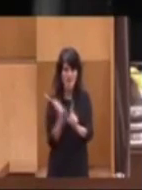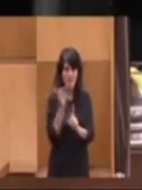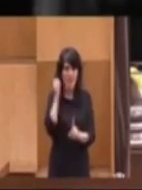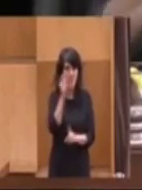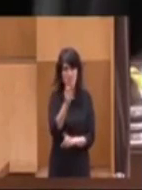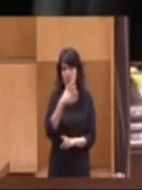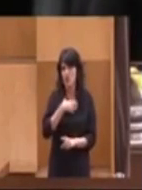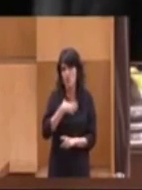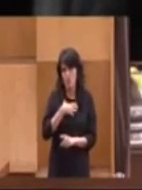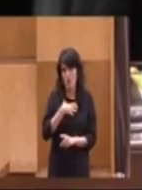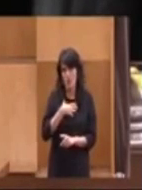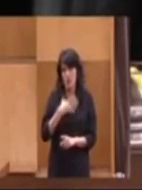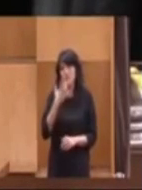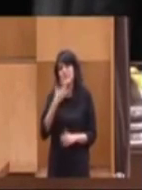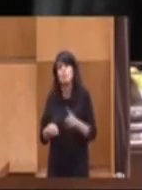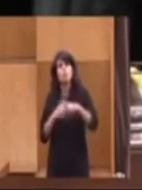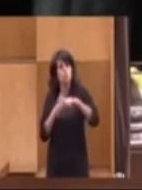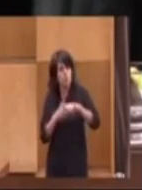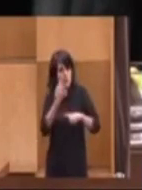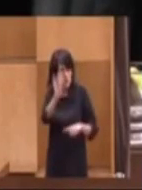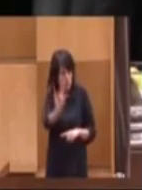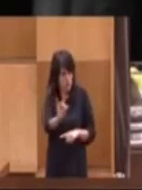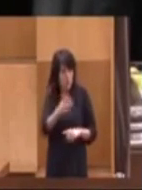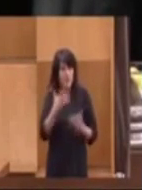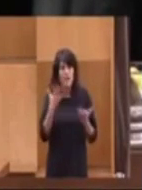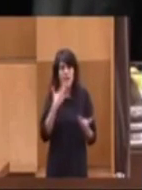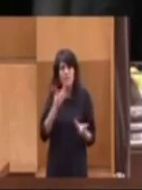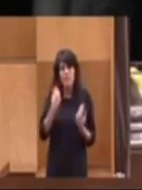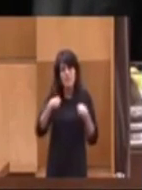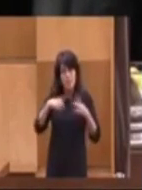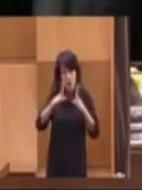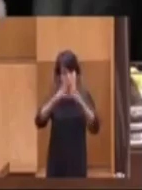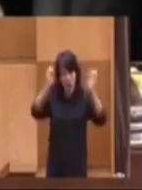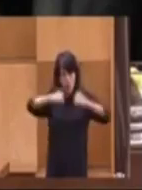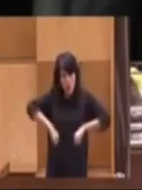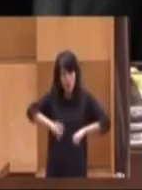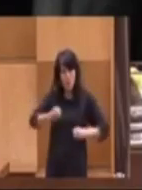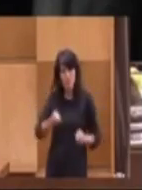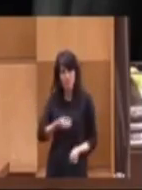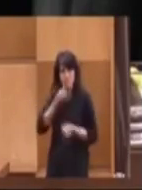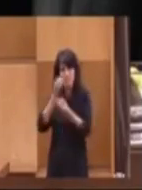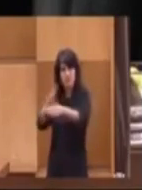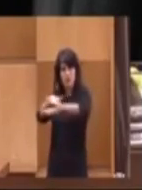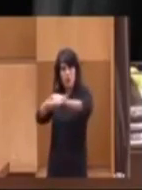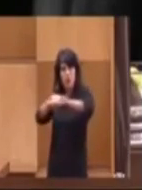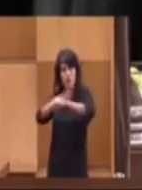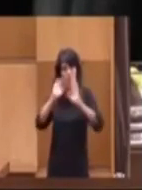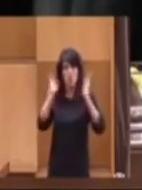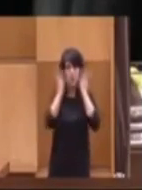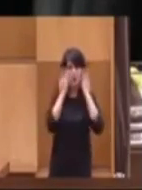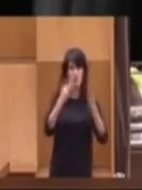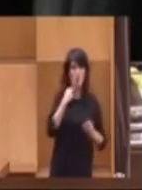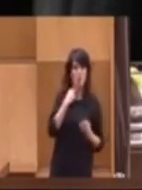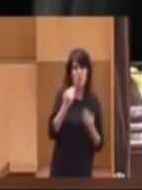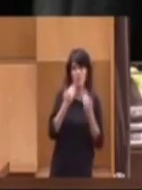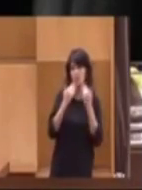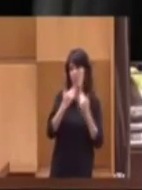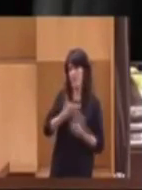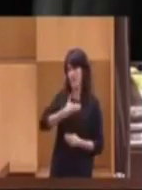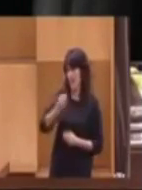excepto aquellas que sean favorables para ellas, y dar traslado de estos acuerdos al Gobierno y al Congreso de los Diputados. Gracias, alcalde.